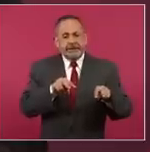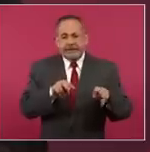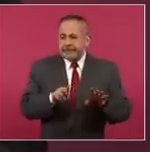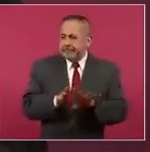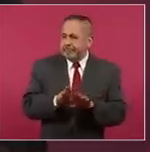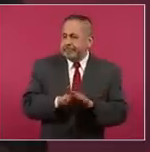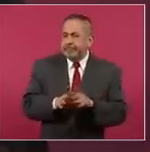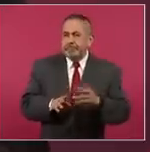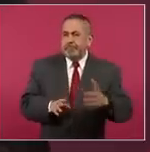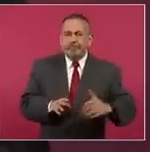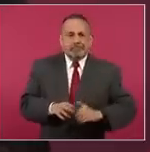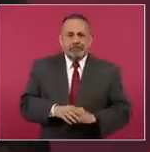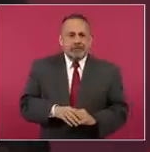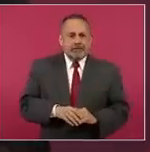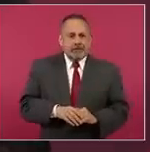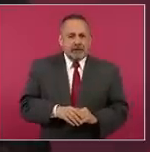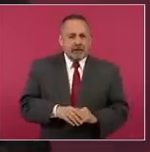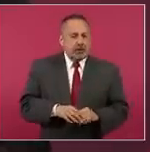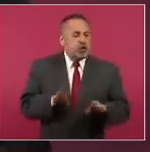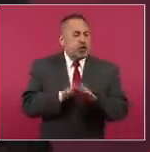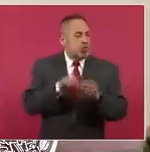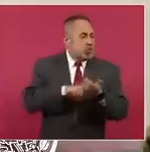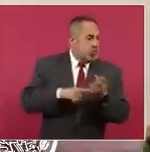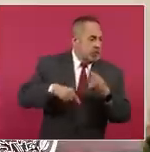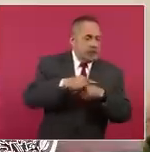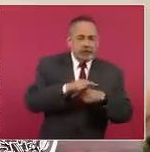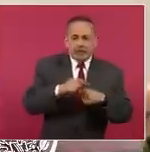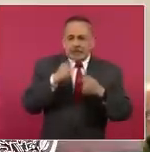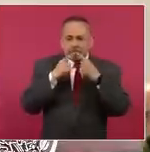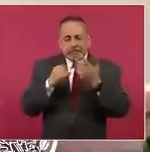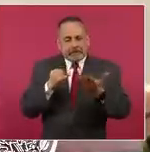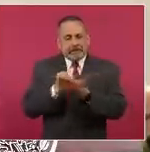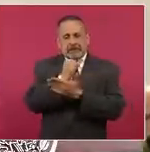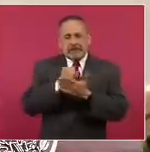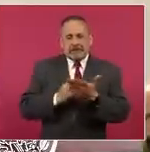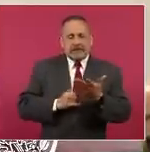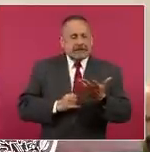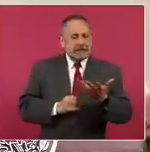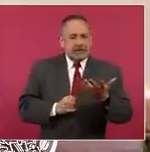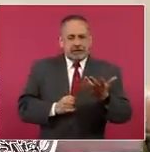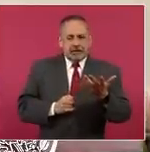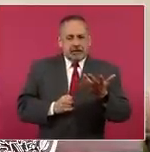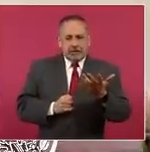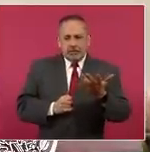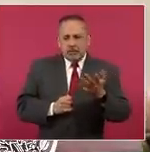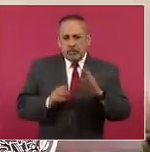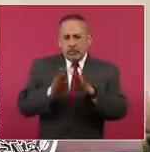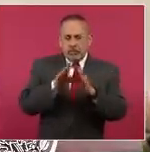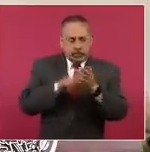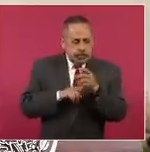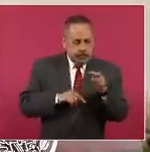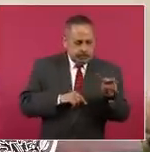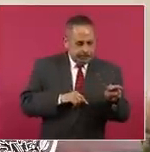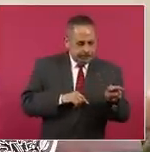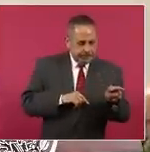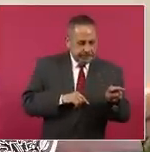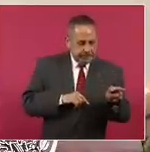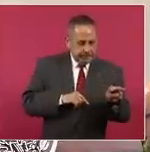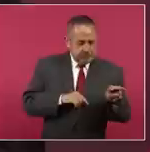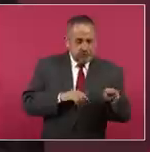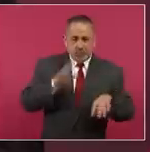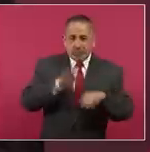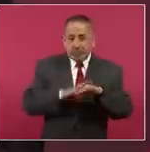cómo se tomaron decisiones que llevaron a mayor